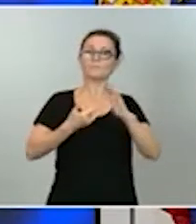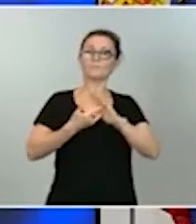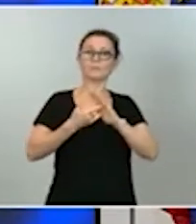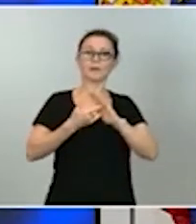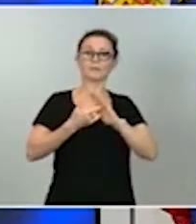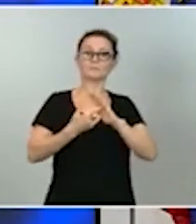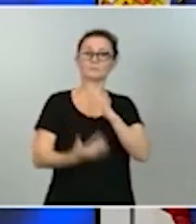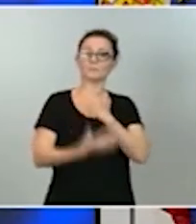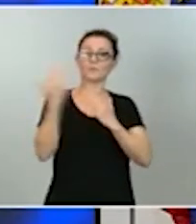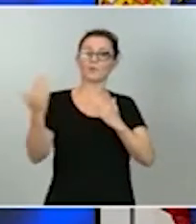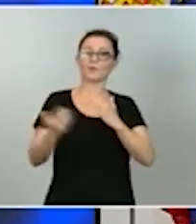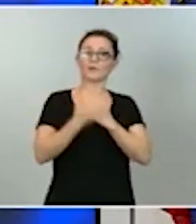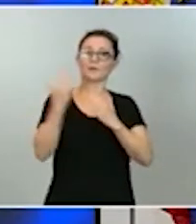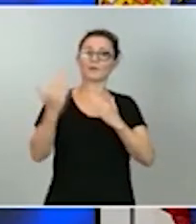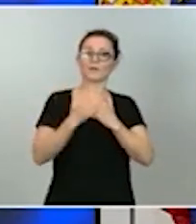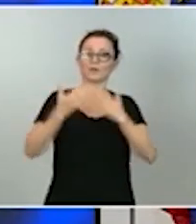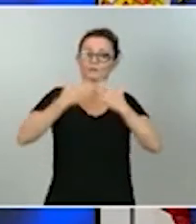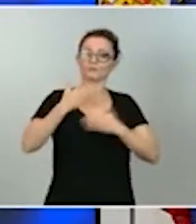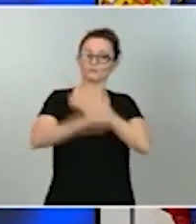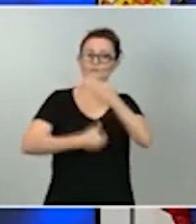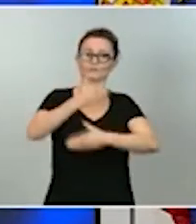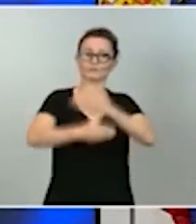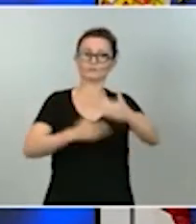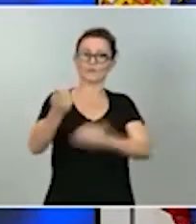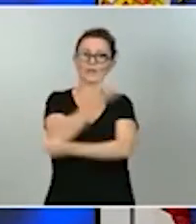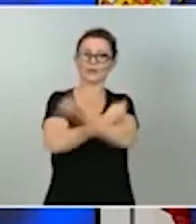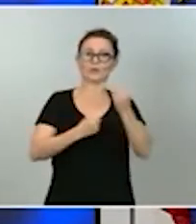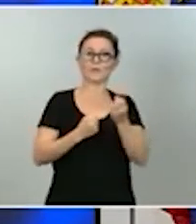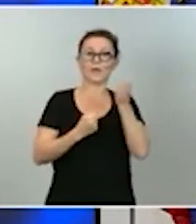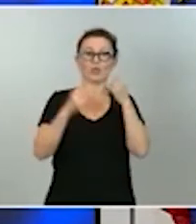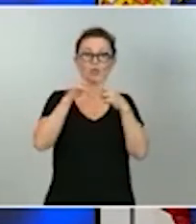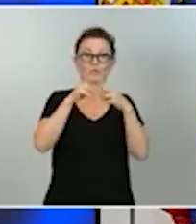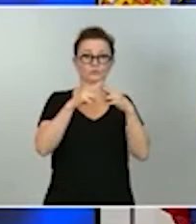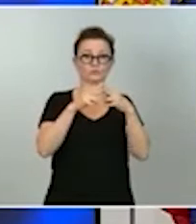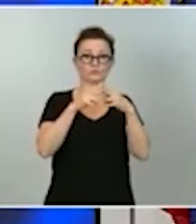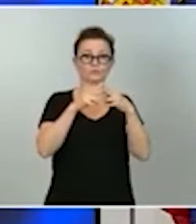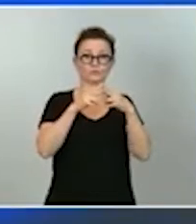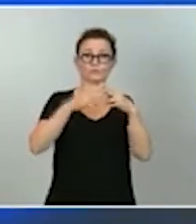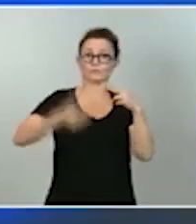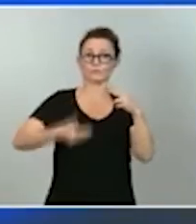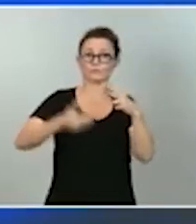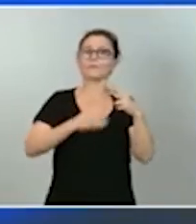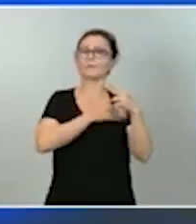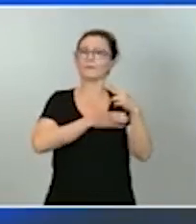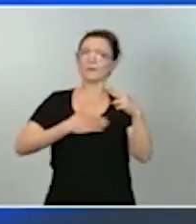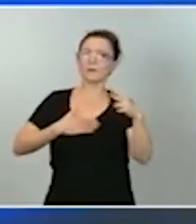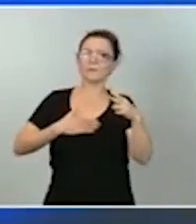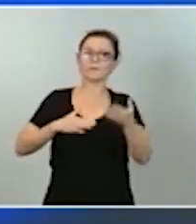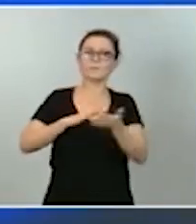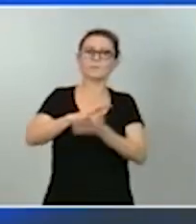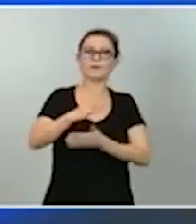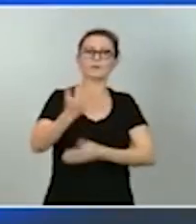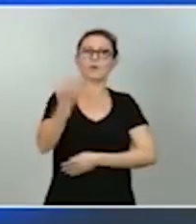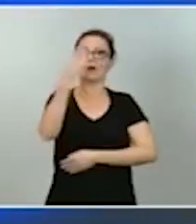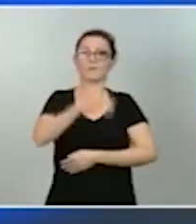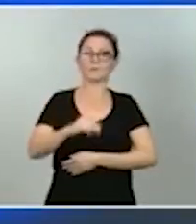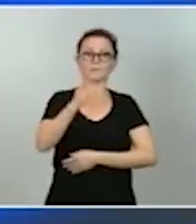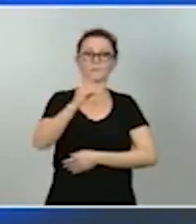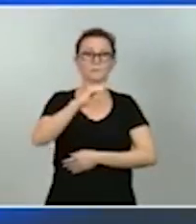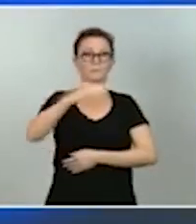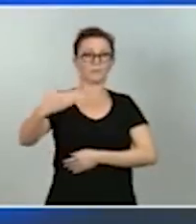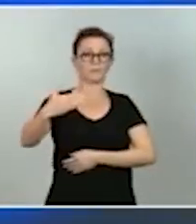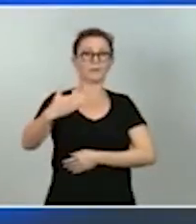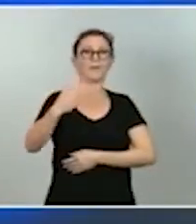y en la marcha de nuestra economía. Queremos que genere un impacto adicional en nuestro Producto Interior Bruto de más de 2